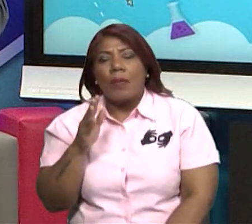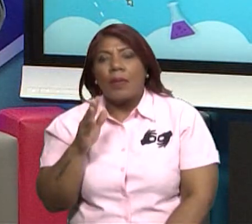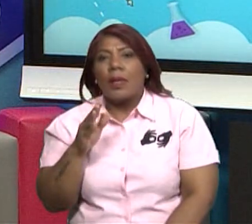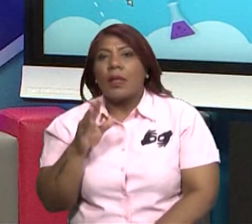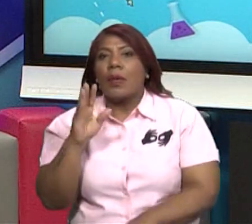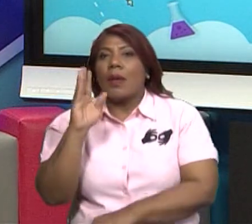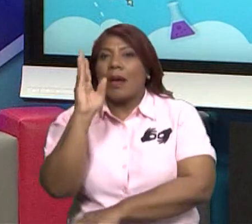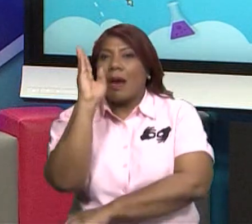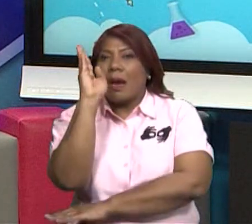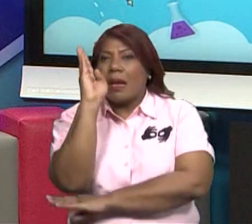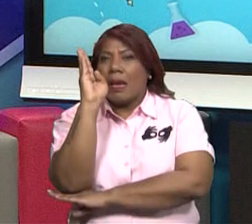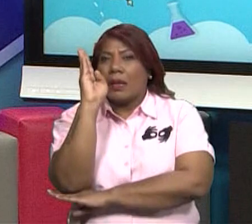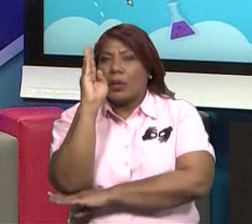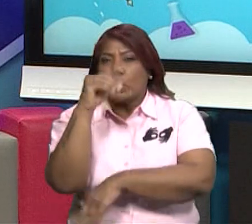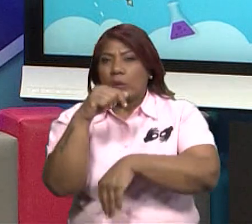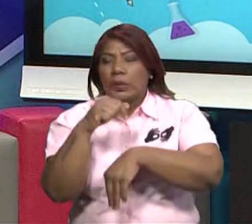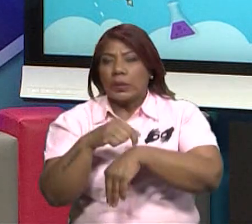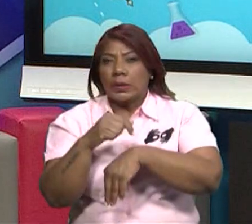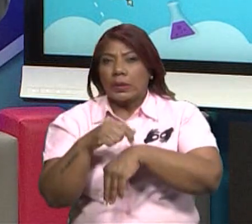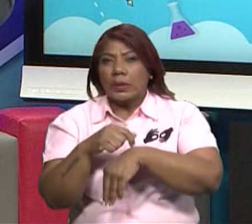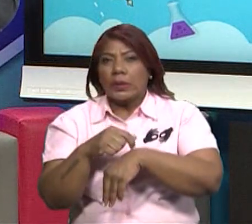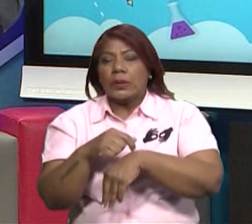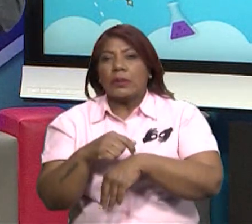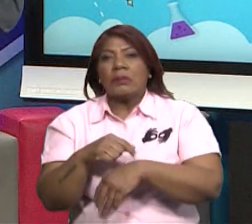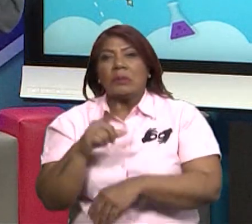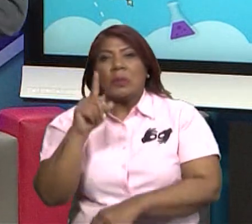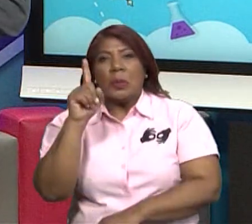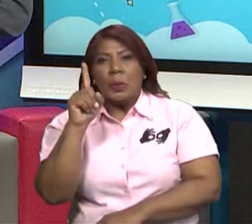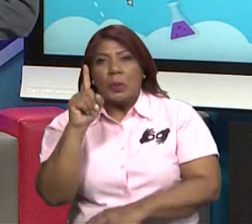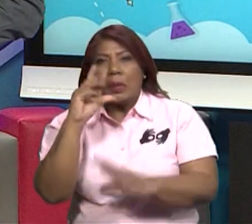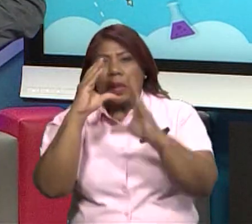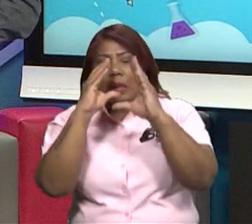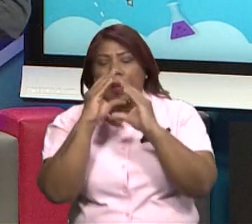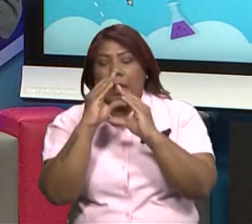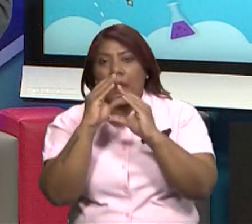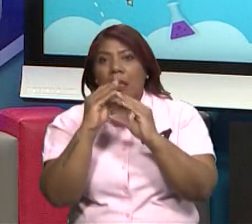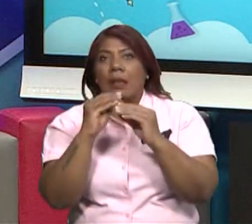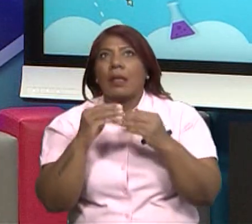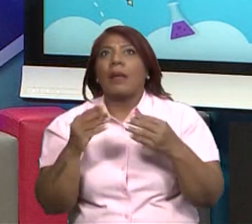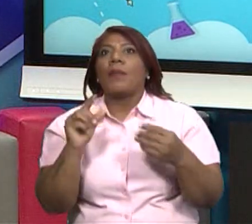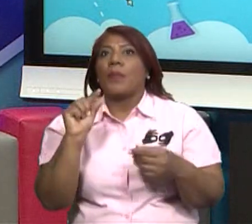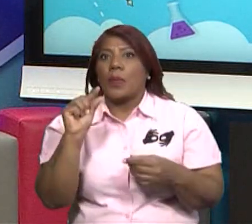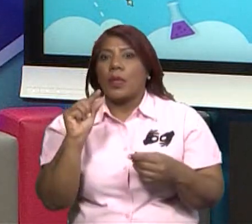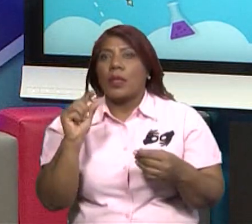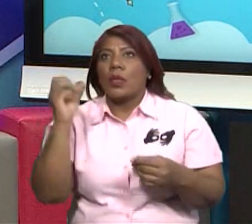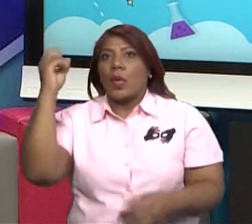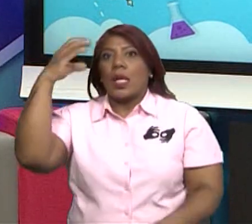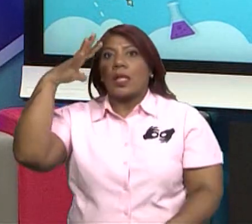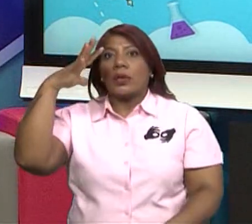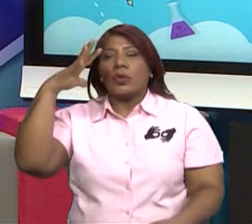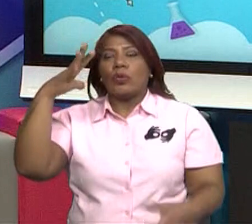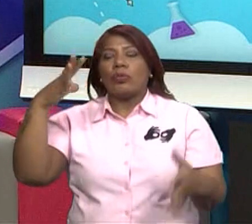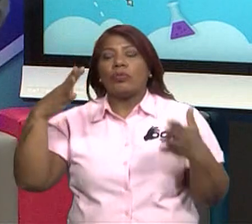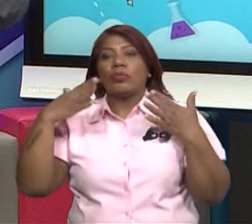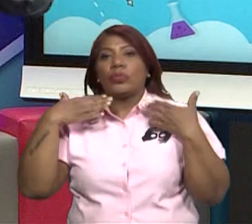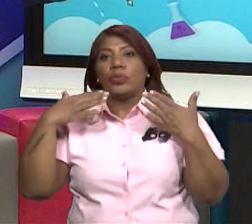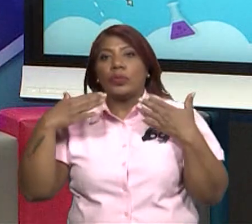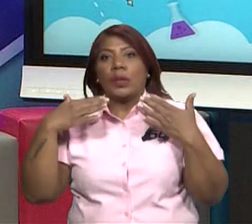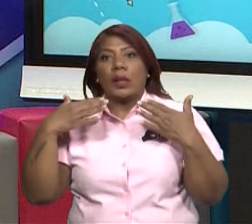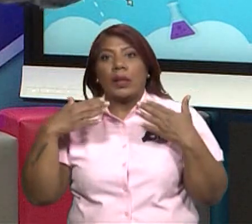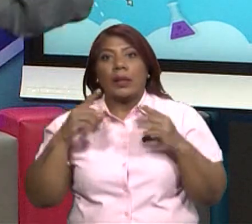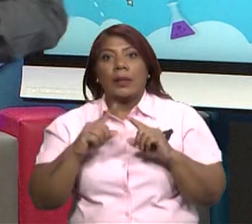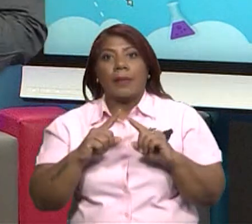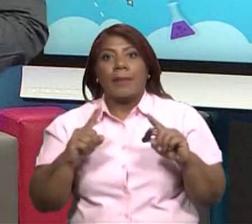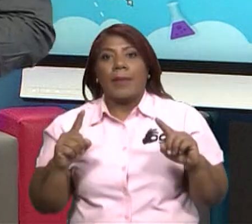a mediodía, a una de la tarde, allí. Pero después de allí, a las dos, tres de la tarde, otra vez